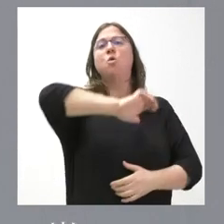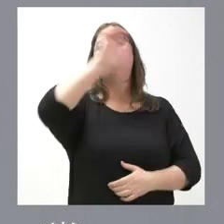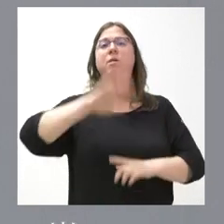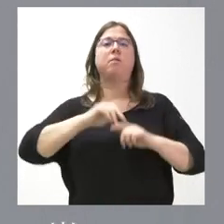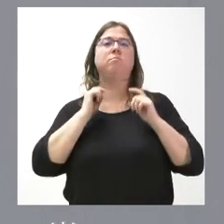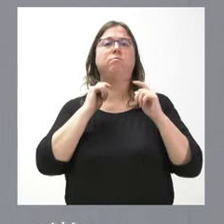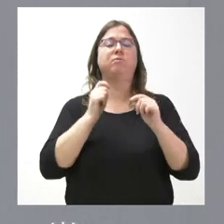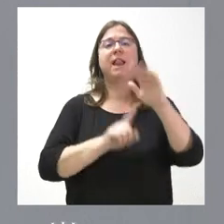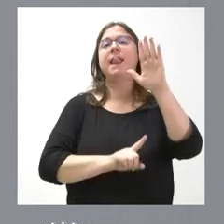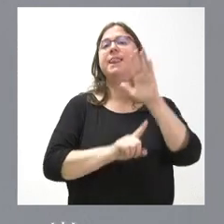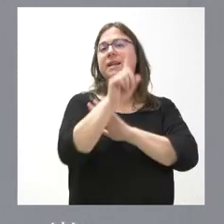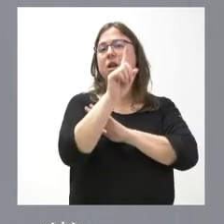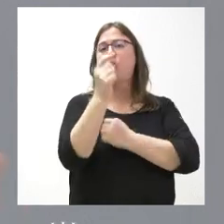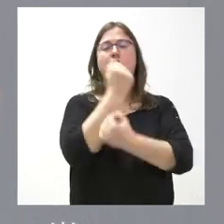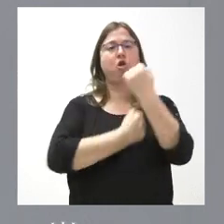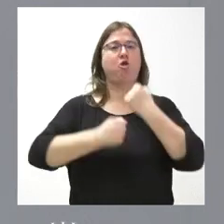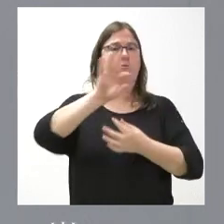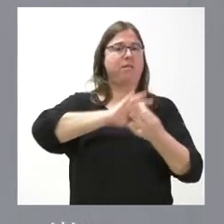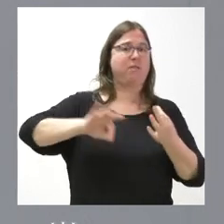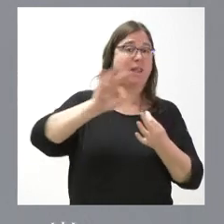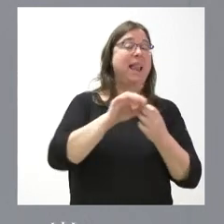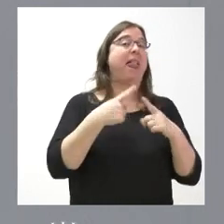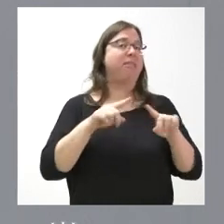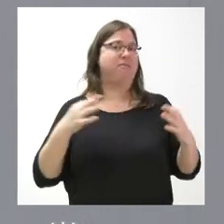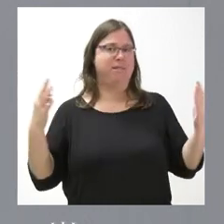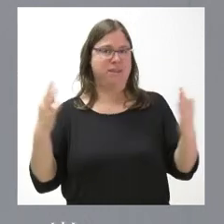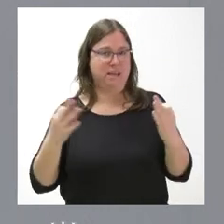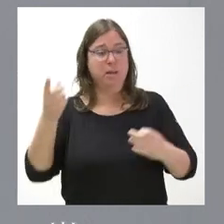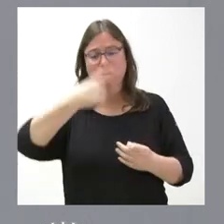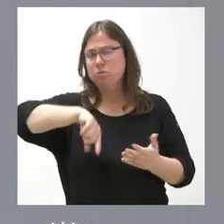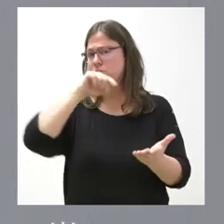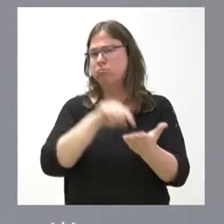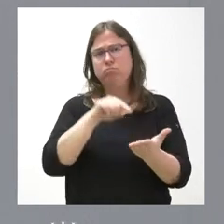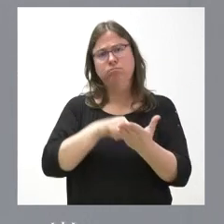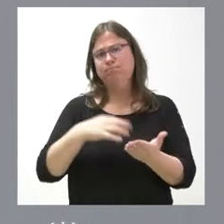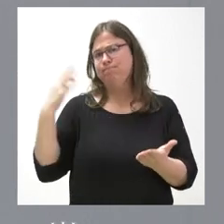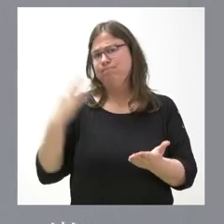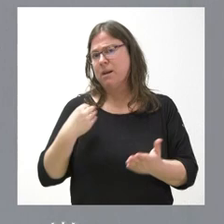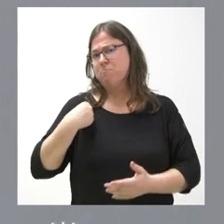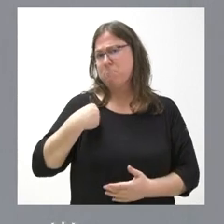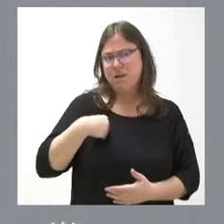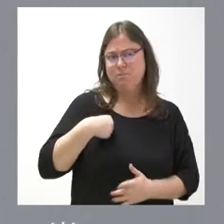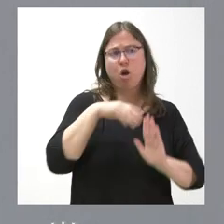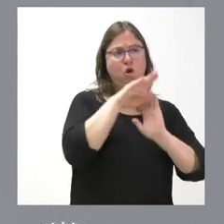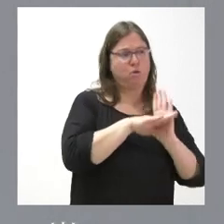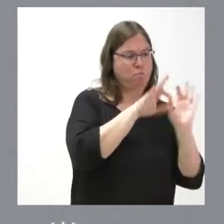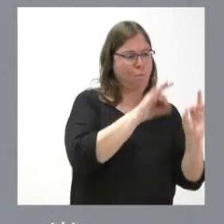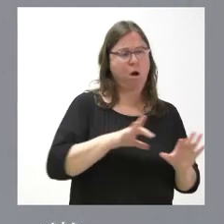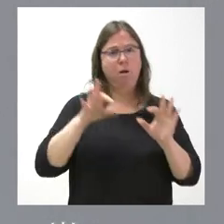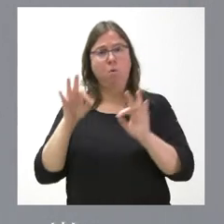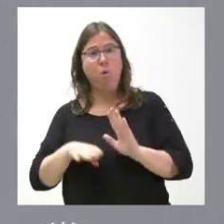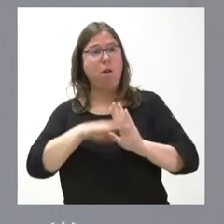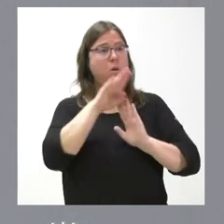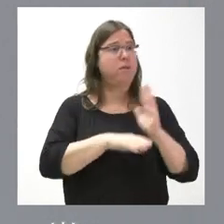este desarrollo en torno a la economía circular. Y cosa muy distinta es que nosotros exigimos que las mismas condiciones que se están pidiendo